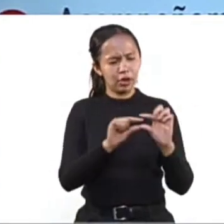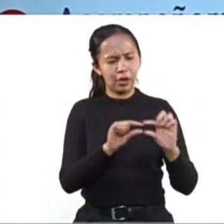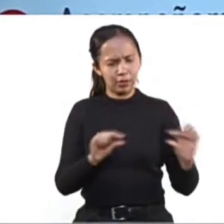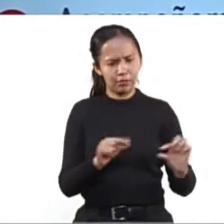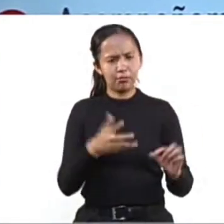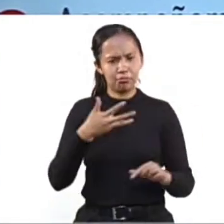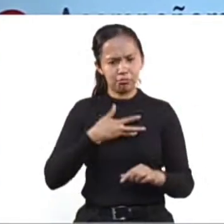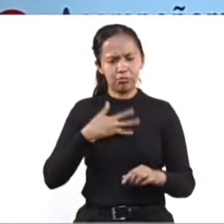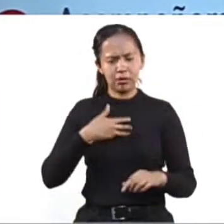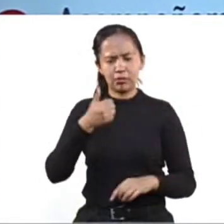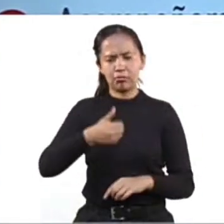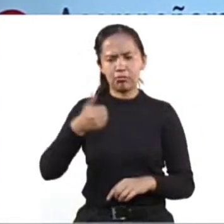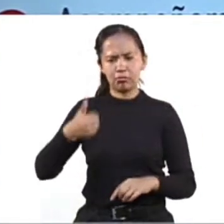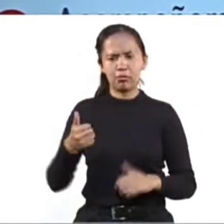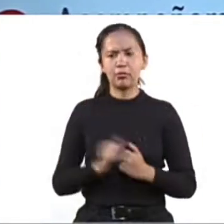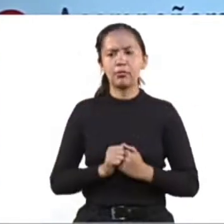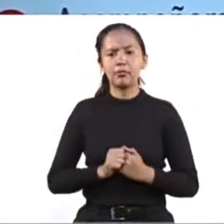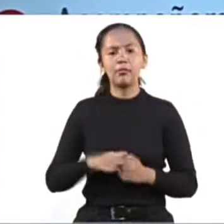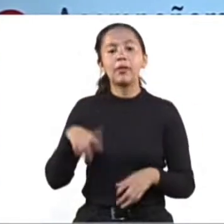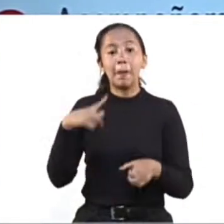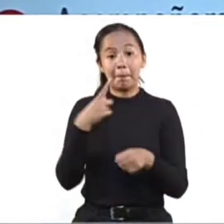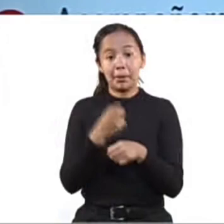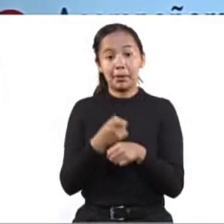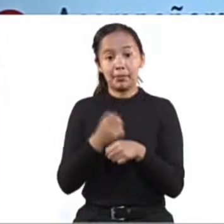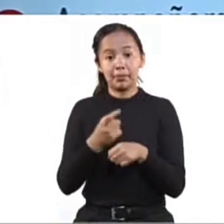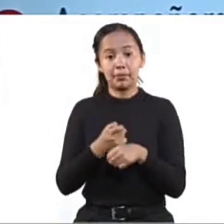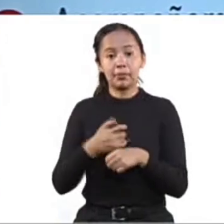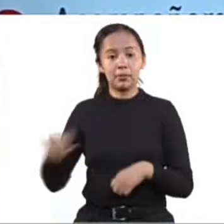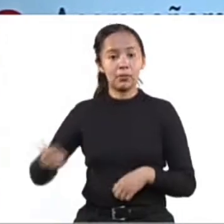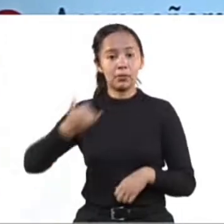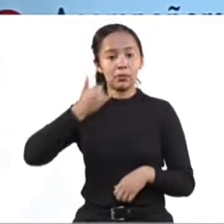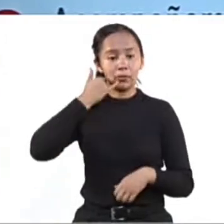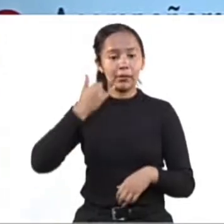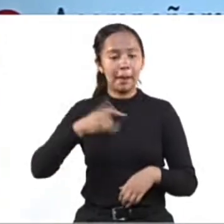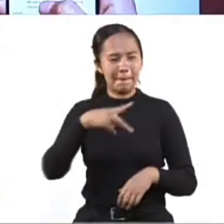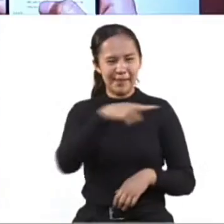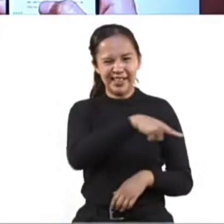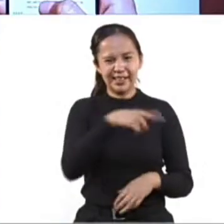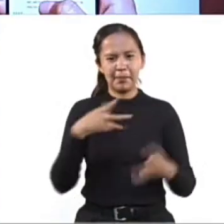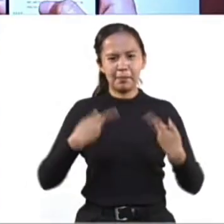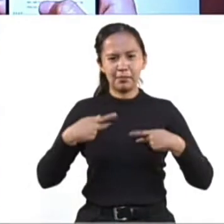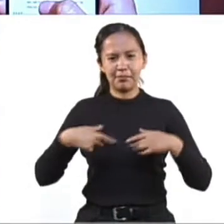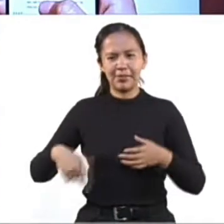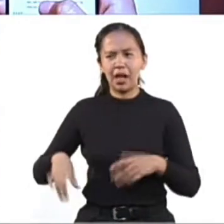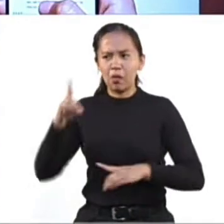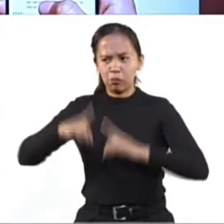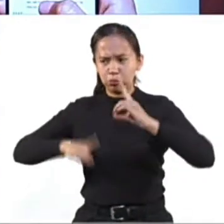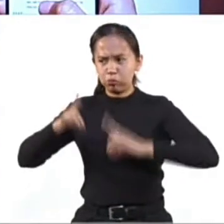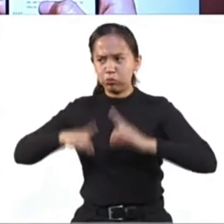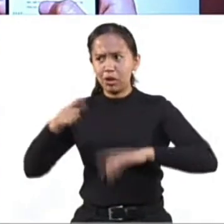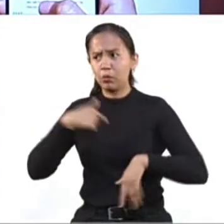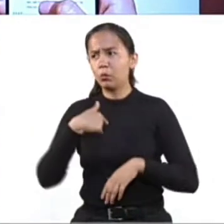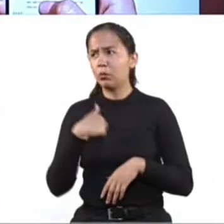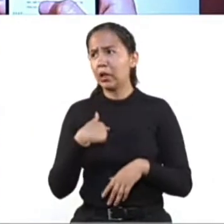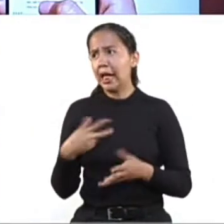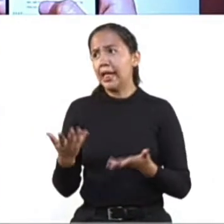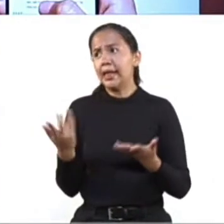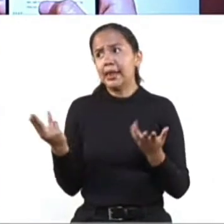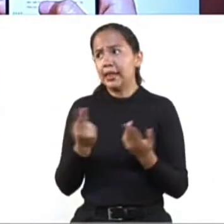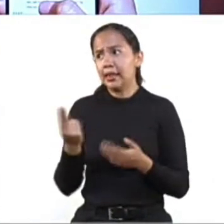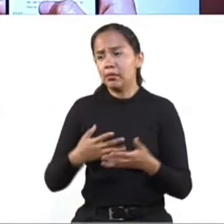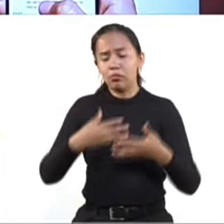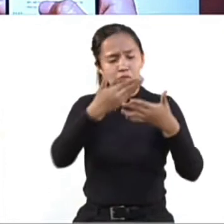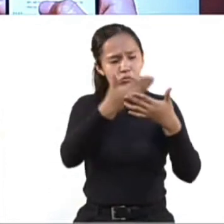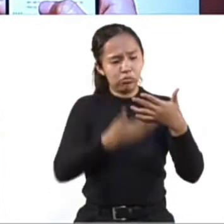la persona que nos va a brindar el primer contacto ante la duda de un ciudadano sobre un trámite específico, vamos a